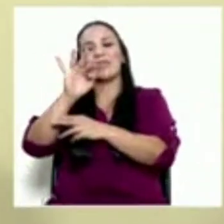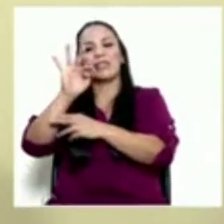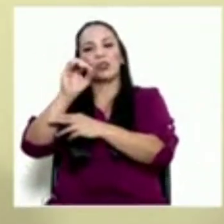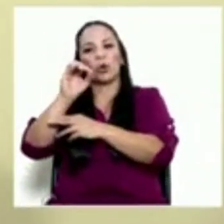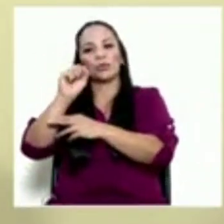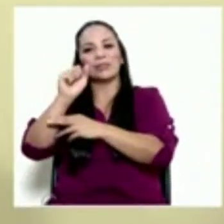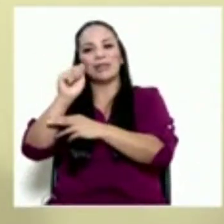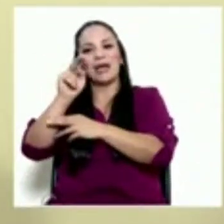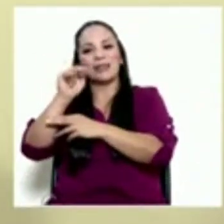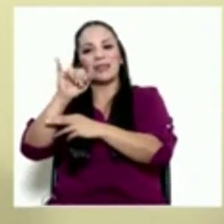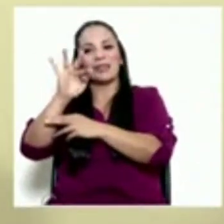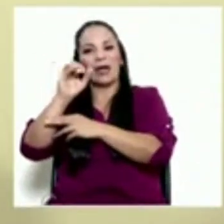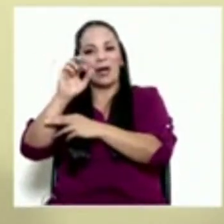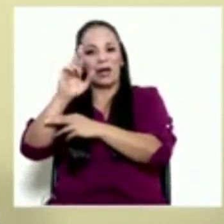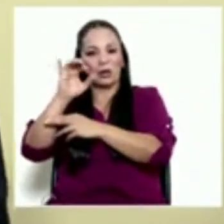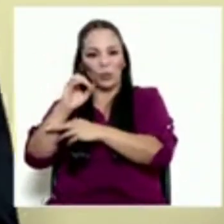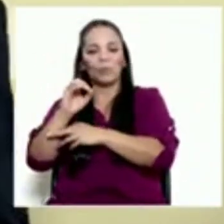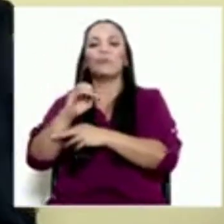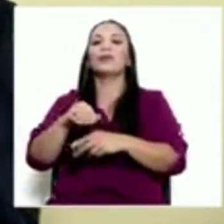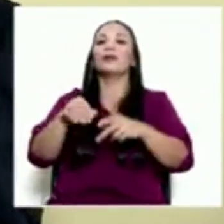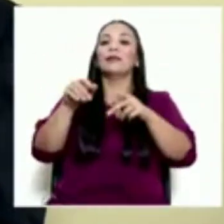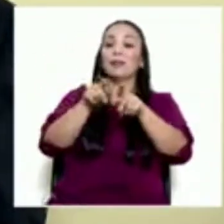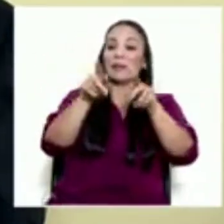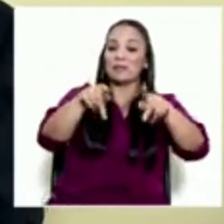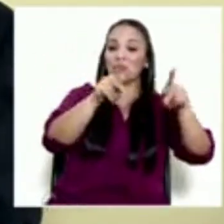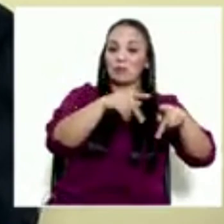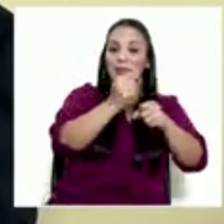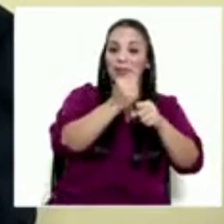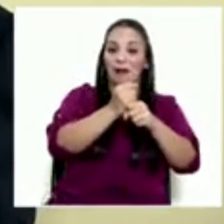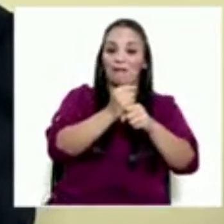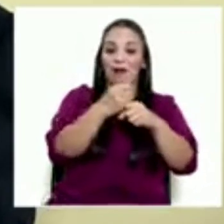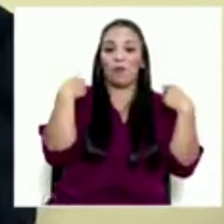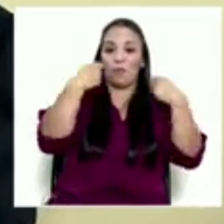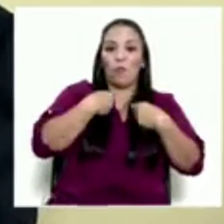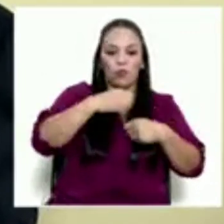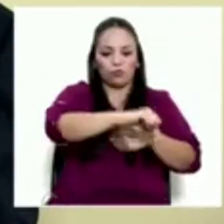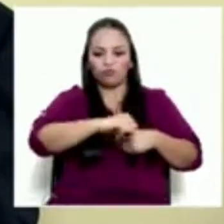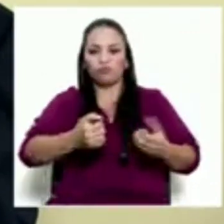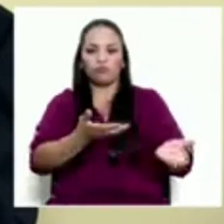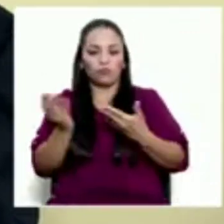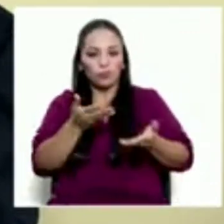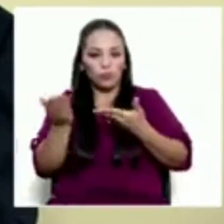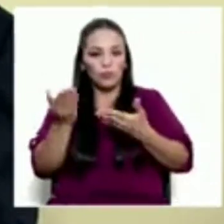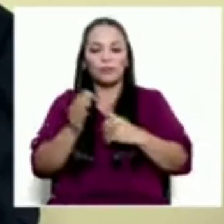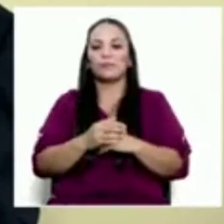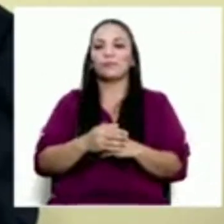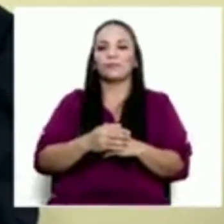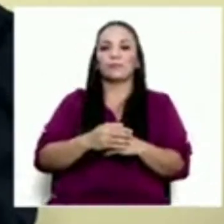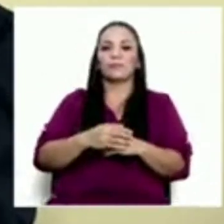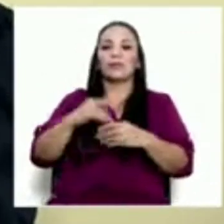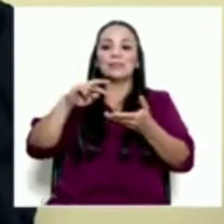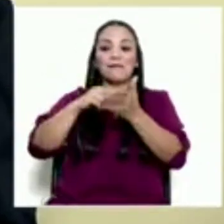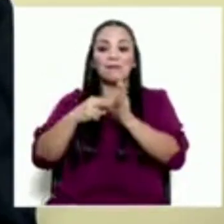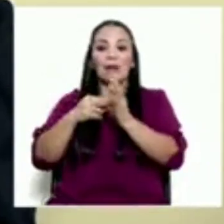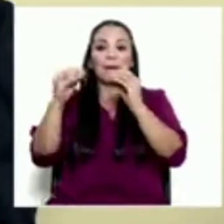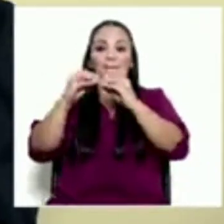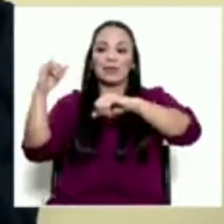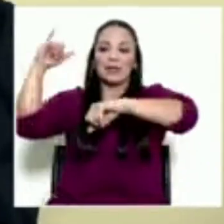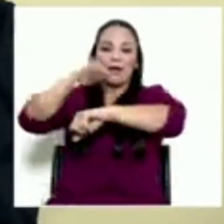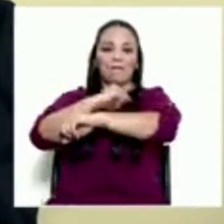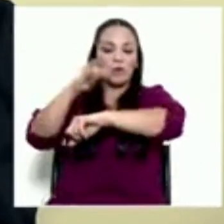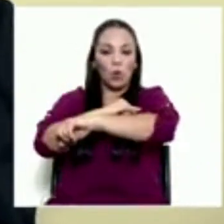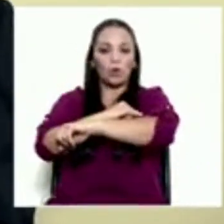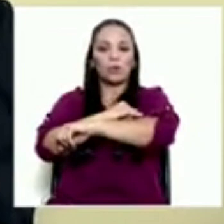valijas, se coordinaron que haya más personal cuando llegan más aviones, cuando